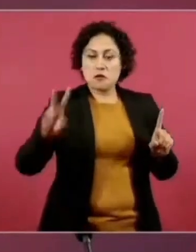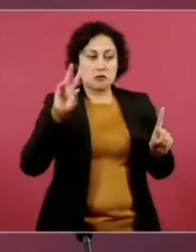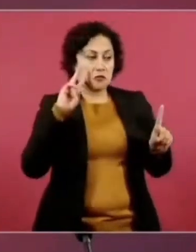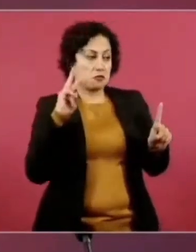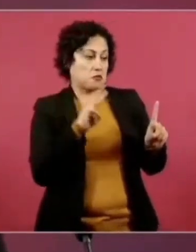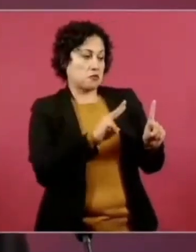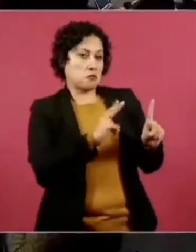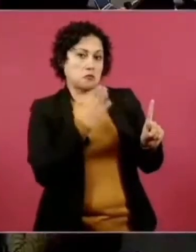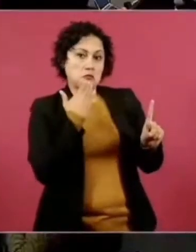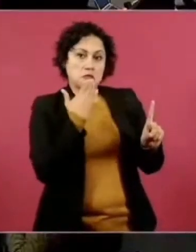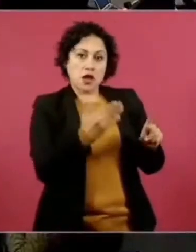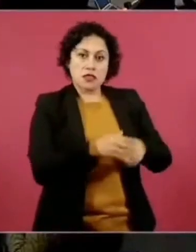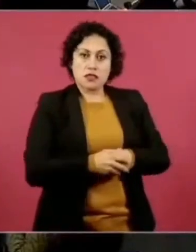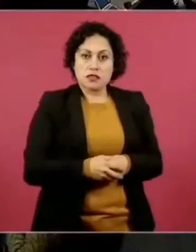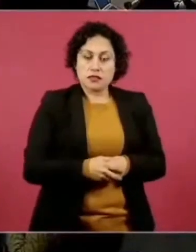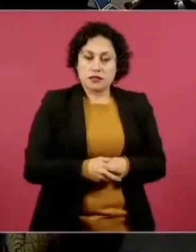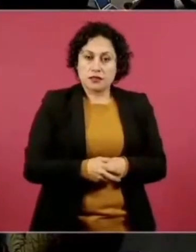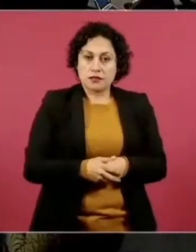hasta se les decía,